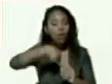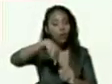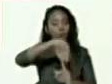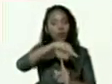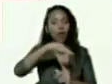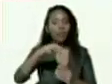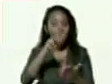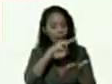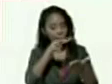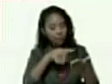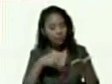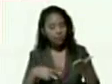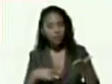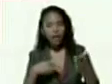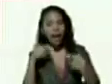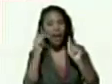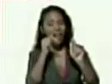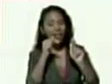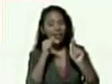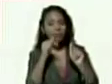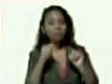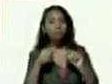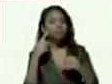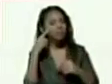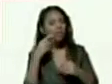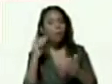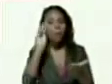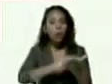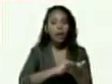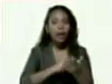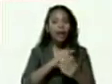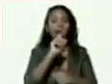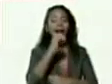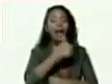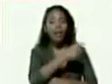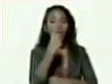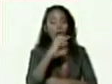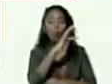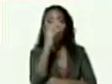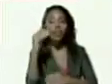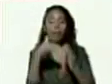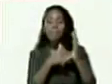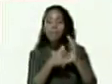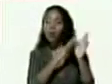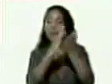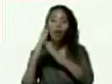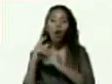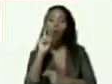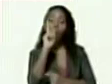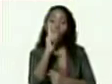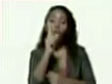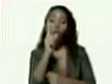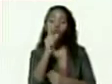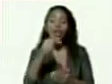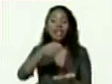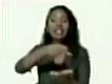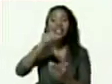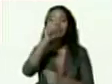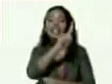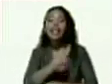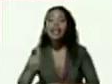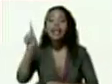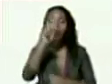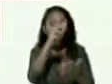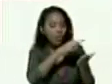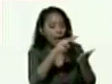la meta que tenemos es instalar en cada una de las 40 mil comunidades un círculo de lectura permanente hasta este momento